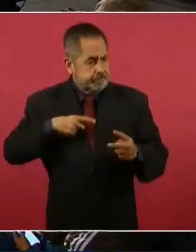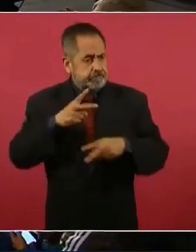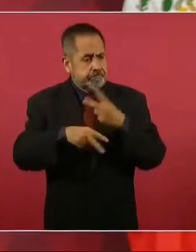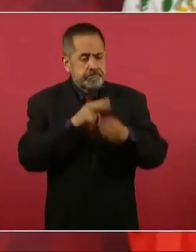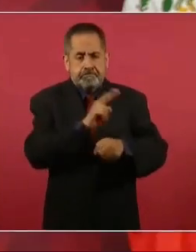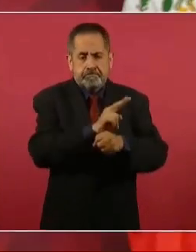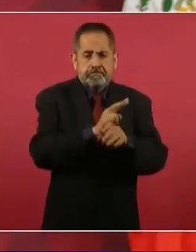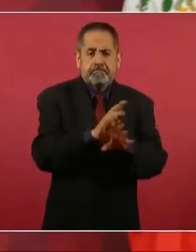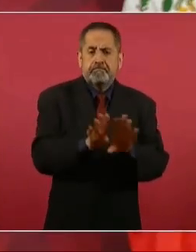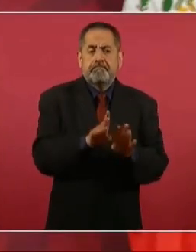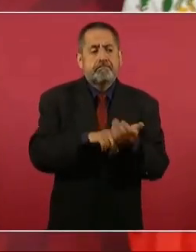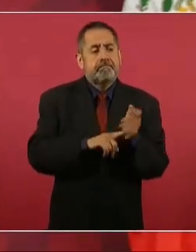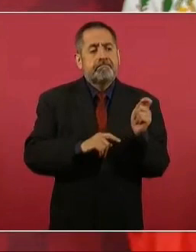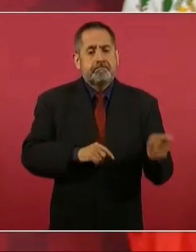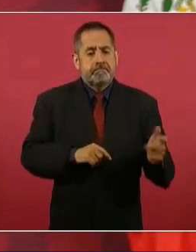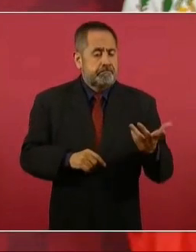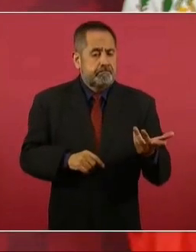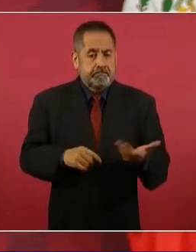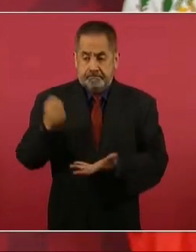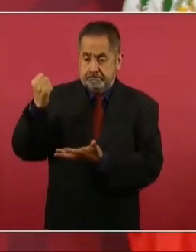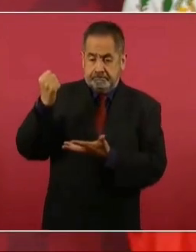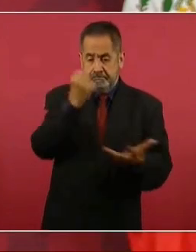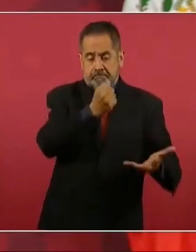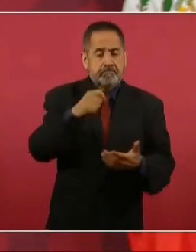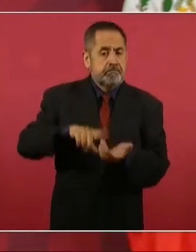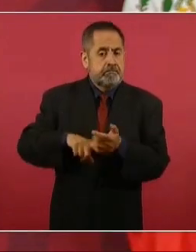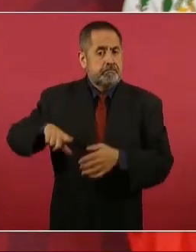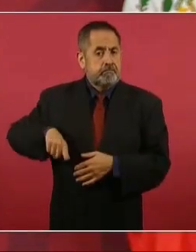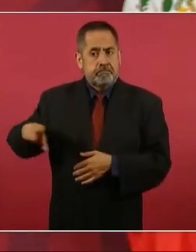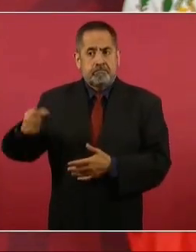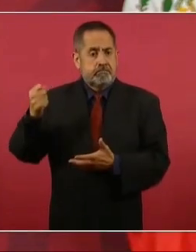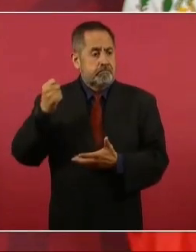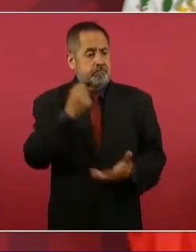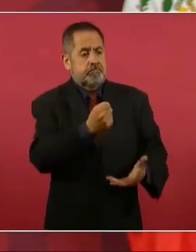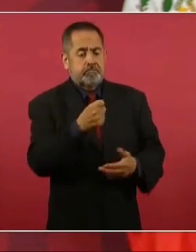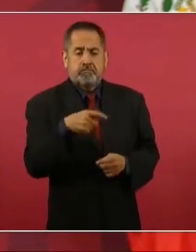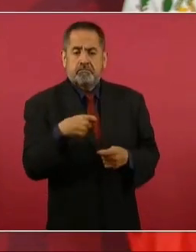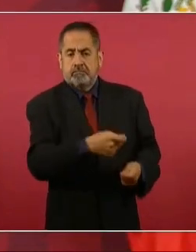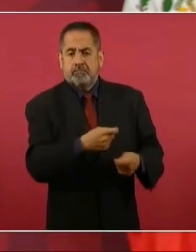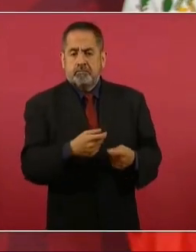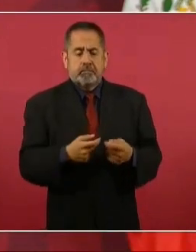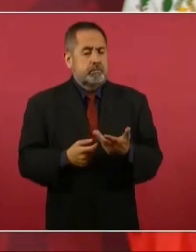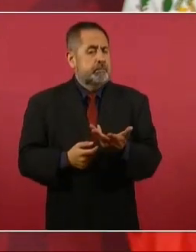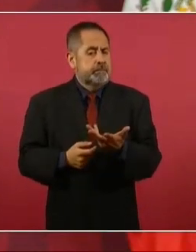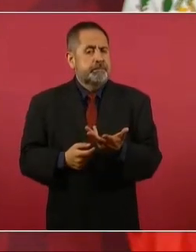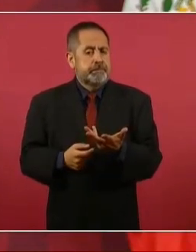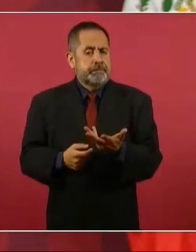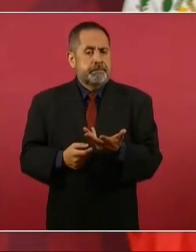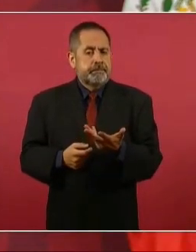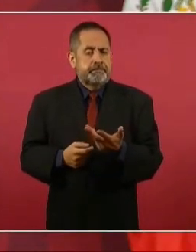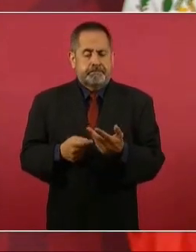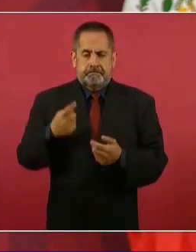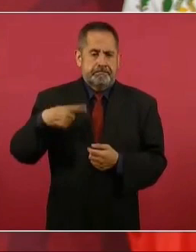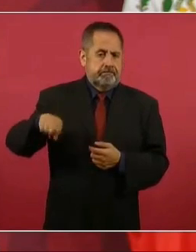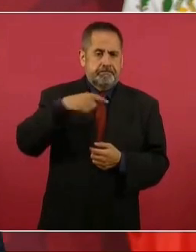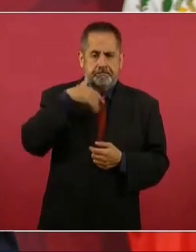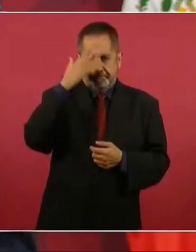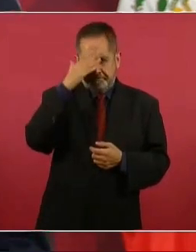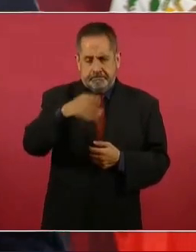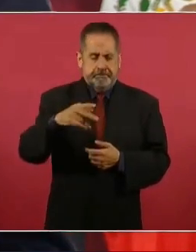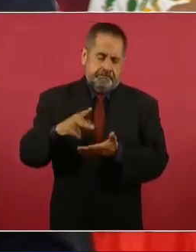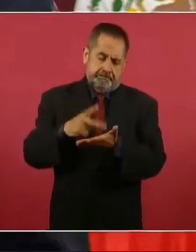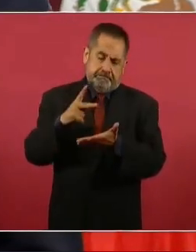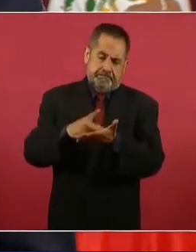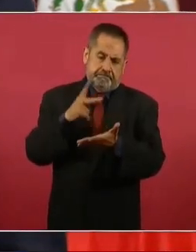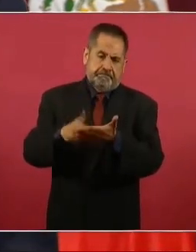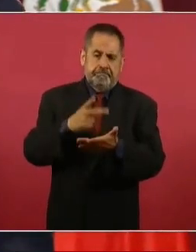porque es presupuesto público y el presupuesto público, como lo sabemos y lo hemos dicho